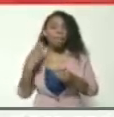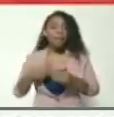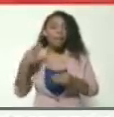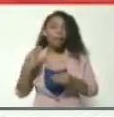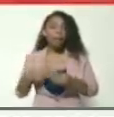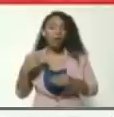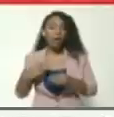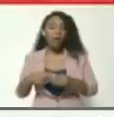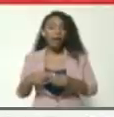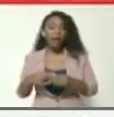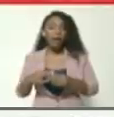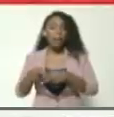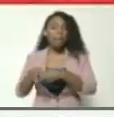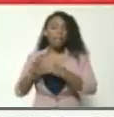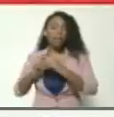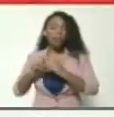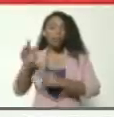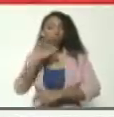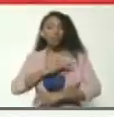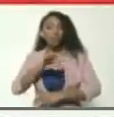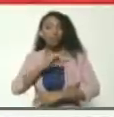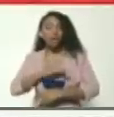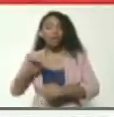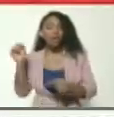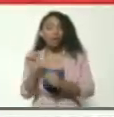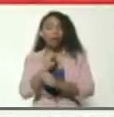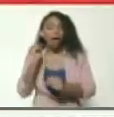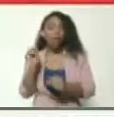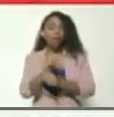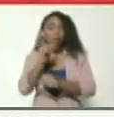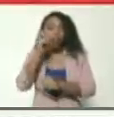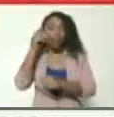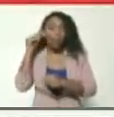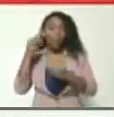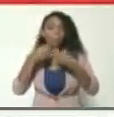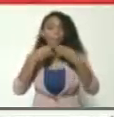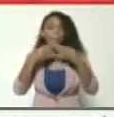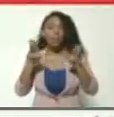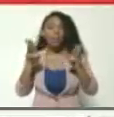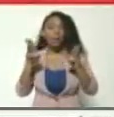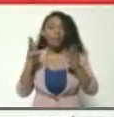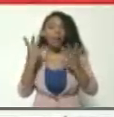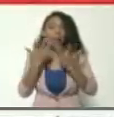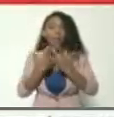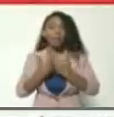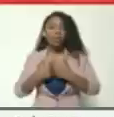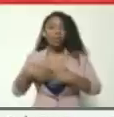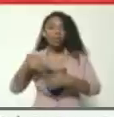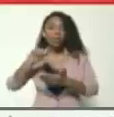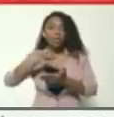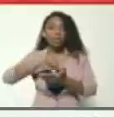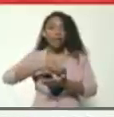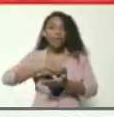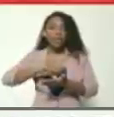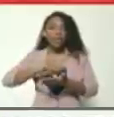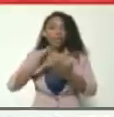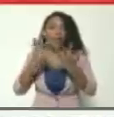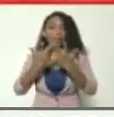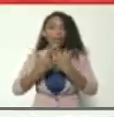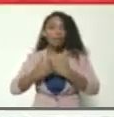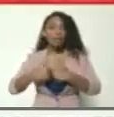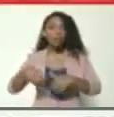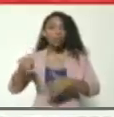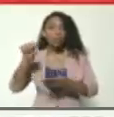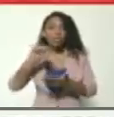las prestaciones sociales de los trabajadores públicos, de la administración central, de la administración